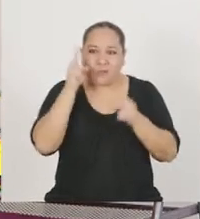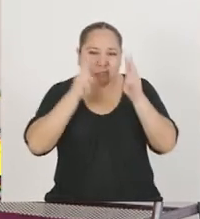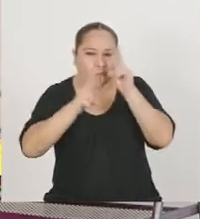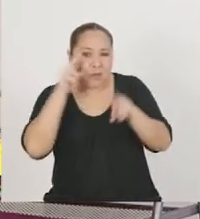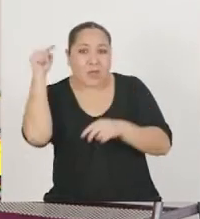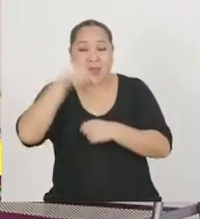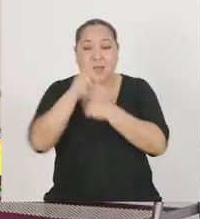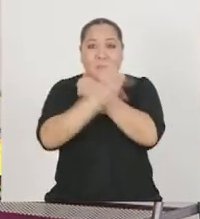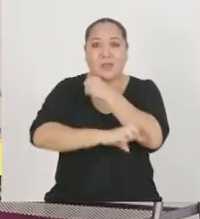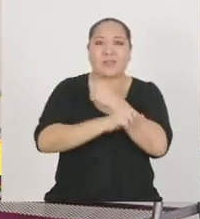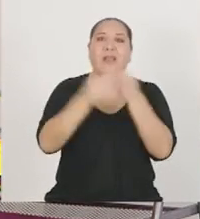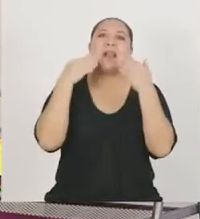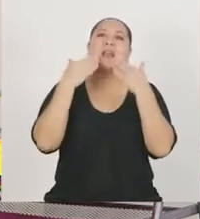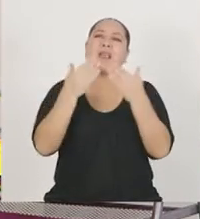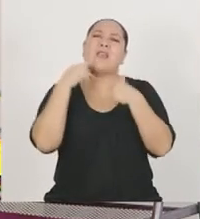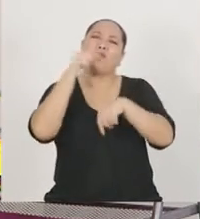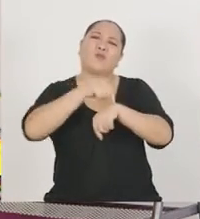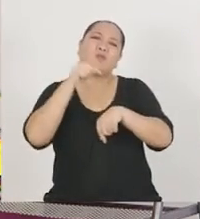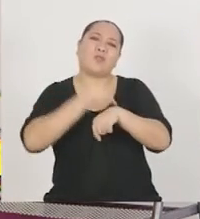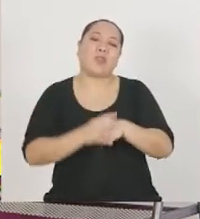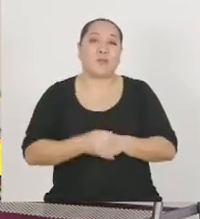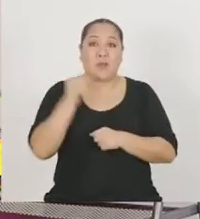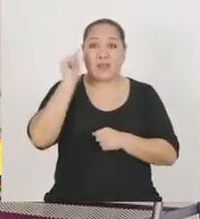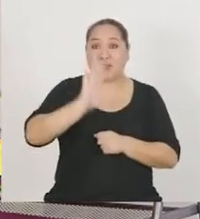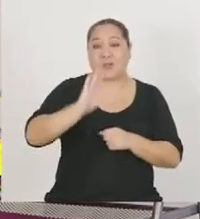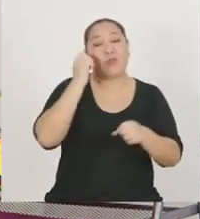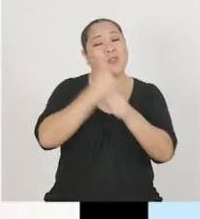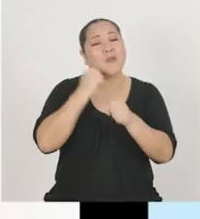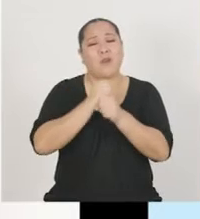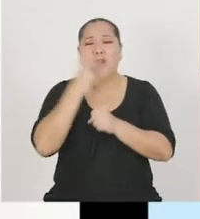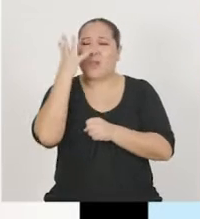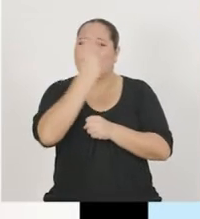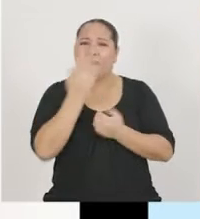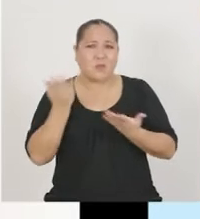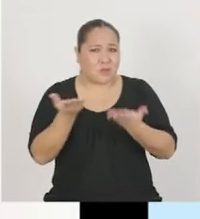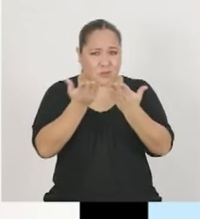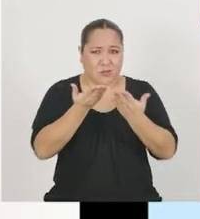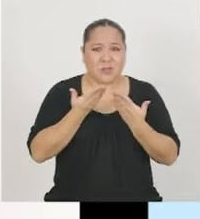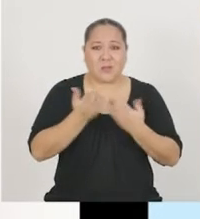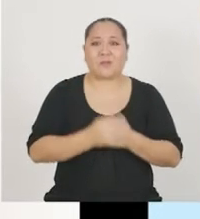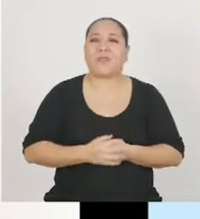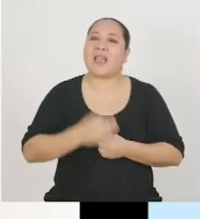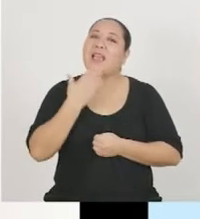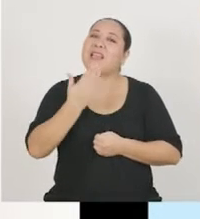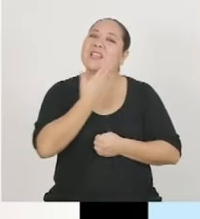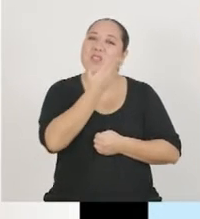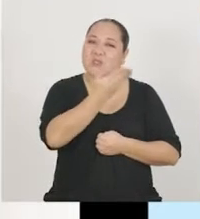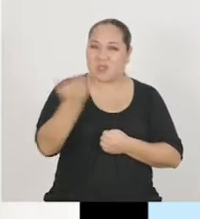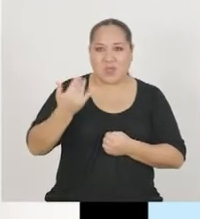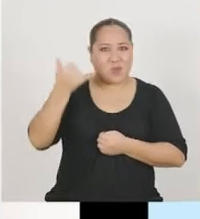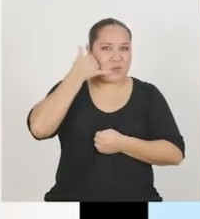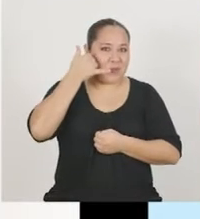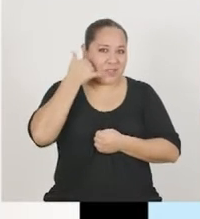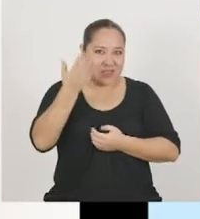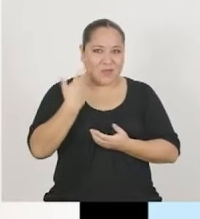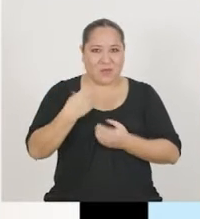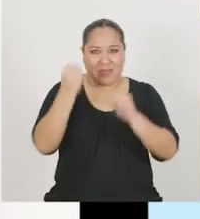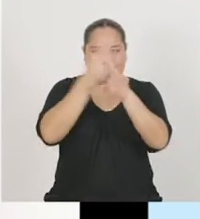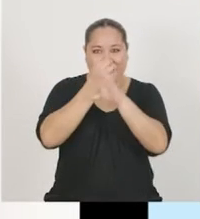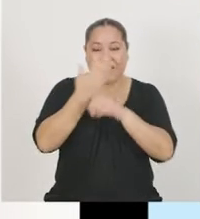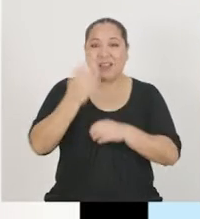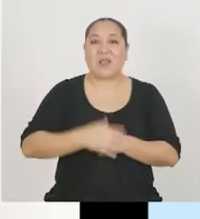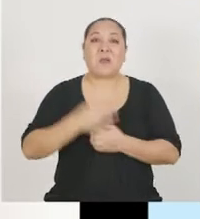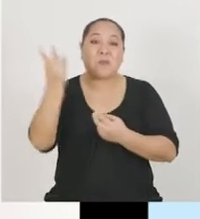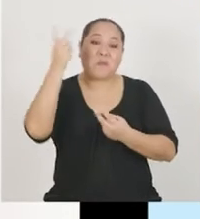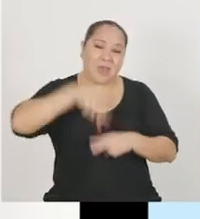Les agradezco su tiempo y esa labor tan bonita que han venido a contarnos. Gracias a ustedes por llamarnos. Vengan a visitarnos a